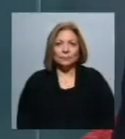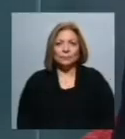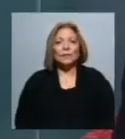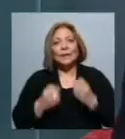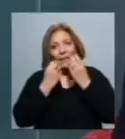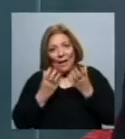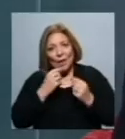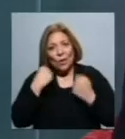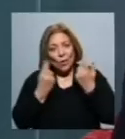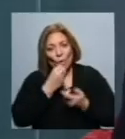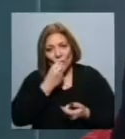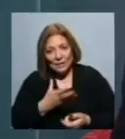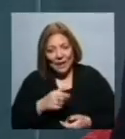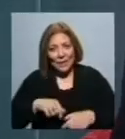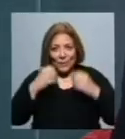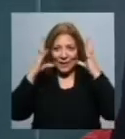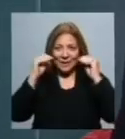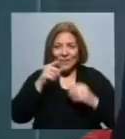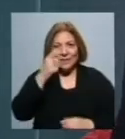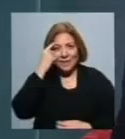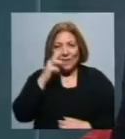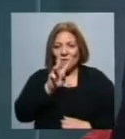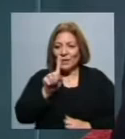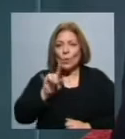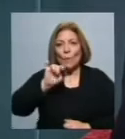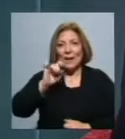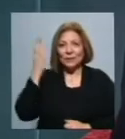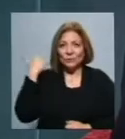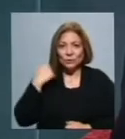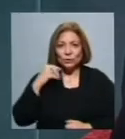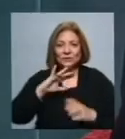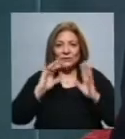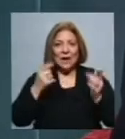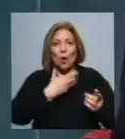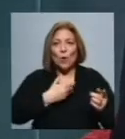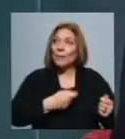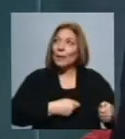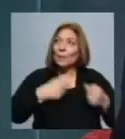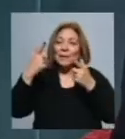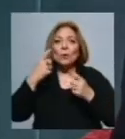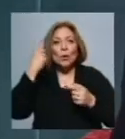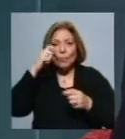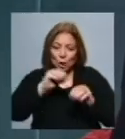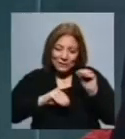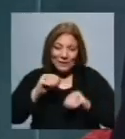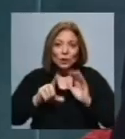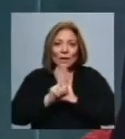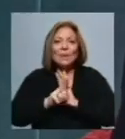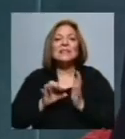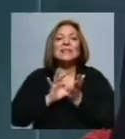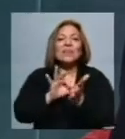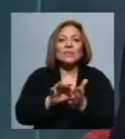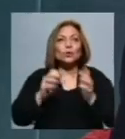¿Qué tal? ¿Cómo están? Buenas noches. El pasado 21 de mayo el Poder Ejecutivo remitió al Parlamento el proyecto de ley de servicios de